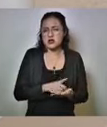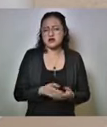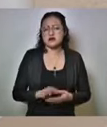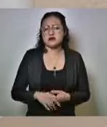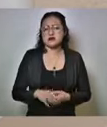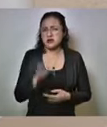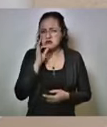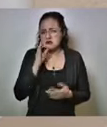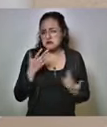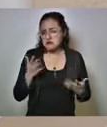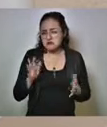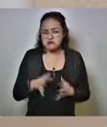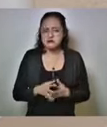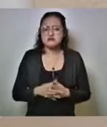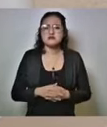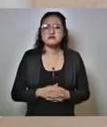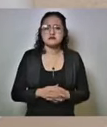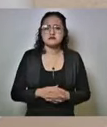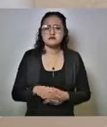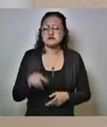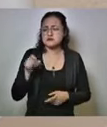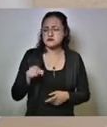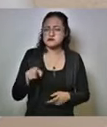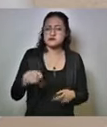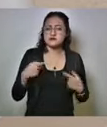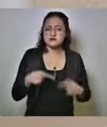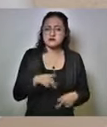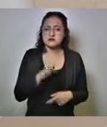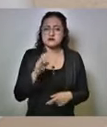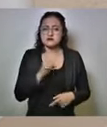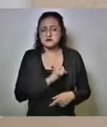y esos mismos delincuentes en sus acciones